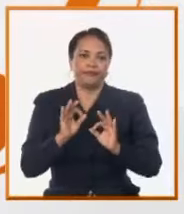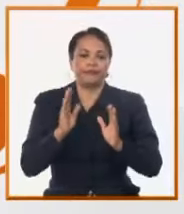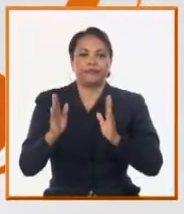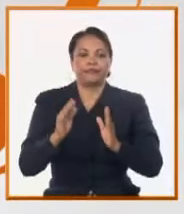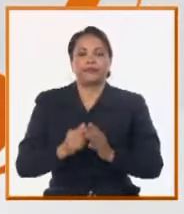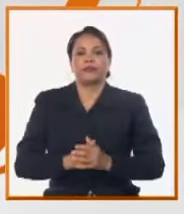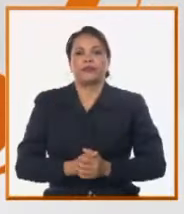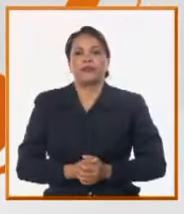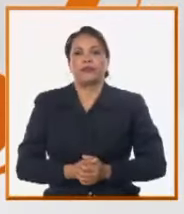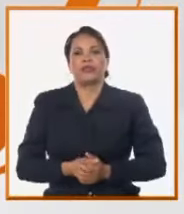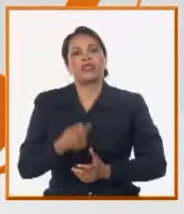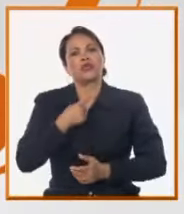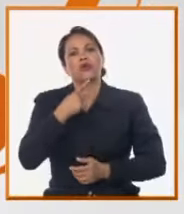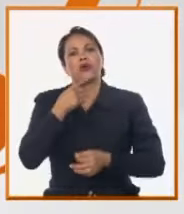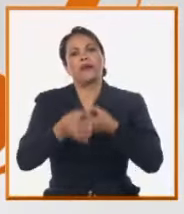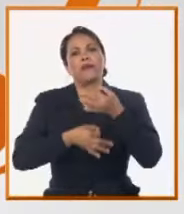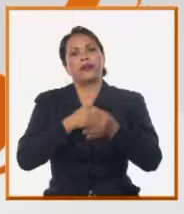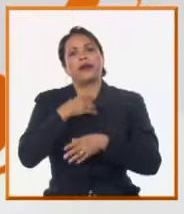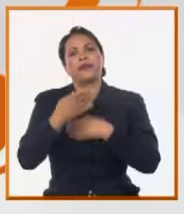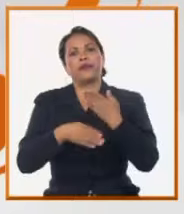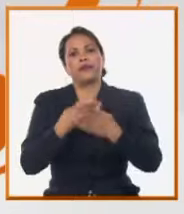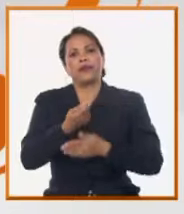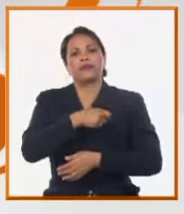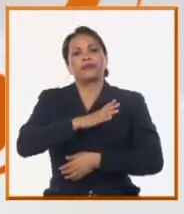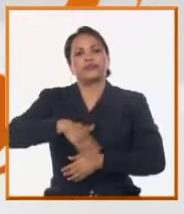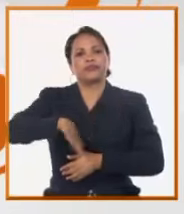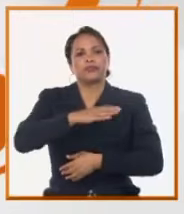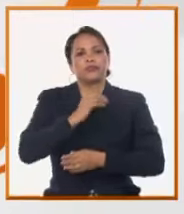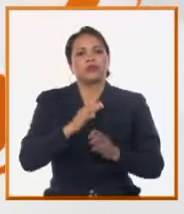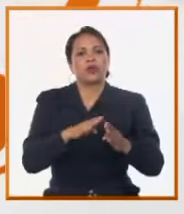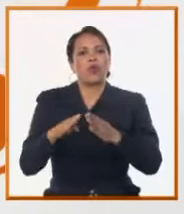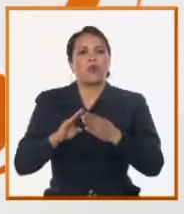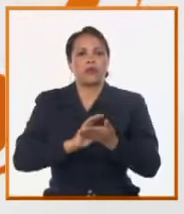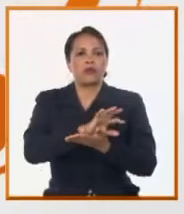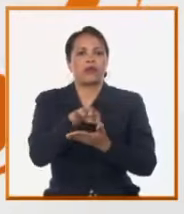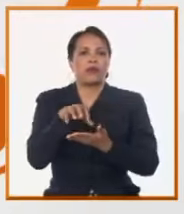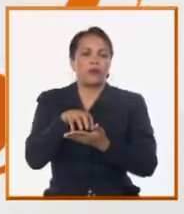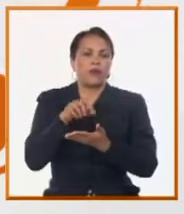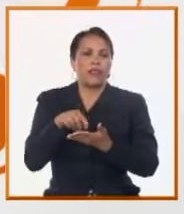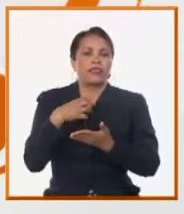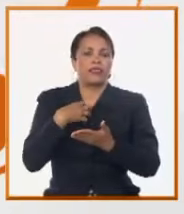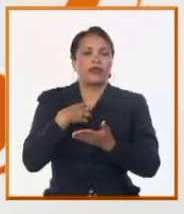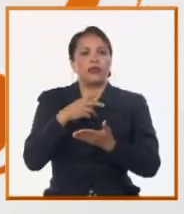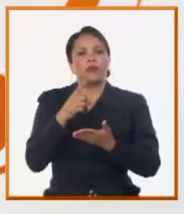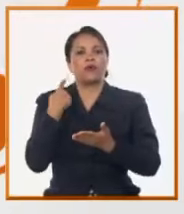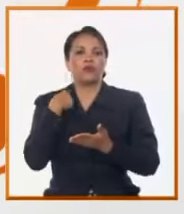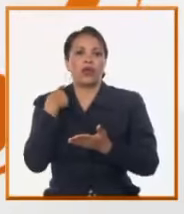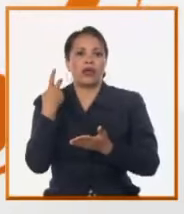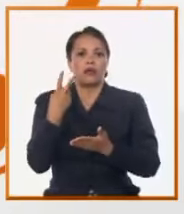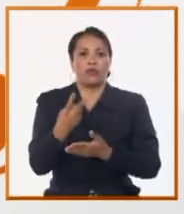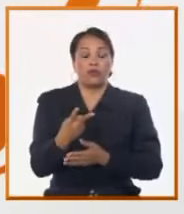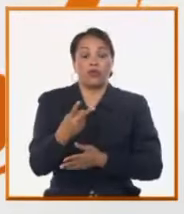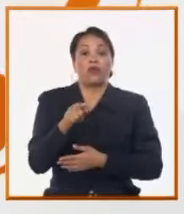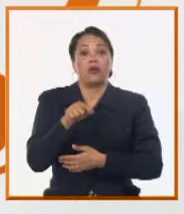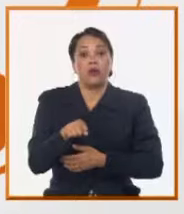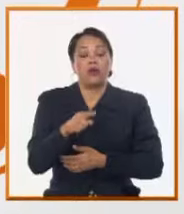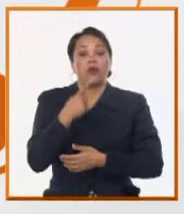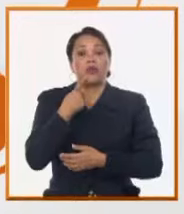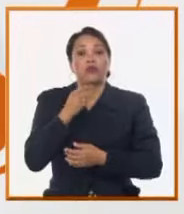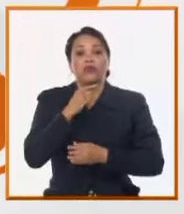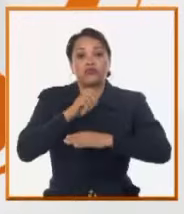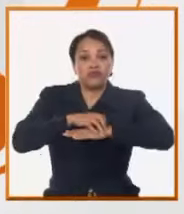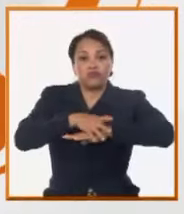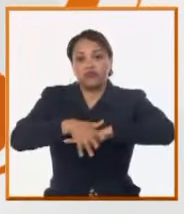problema que tenemos en la población de esta comunidad. Nosotros tenemos hace dos años un salidero en la